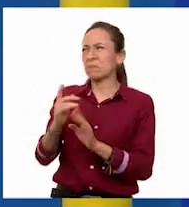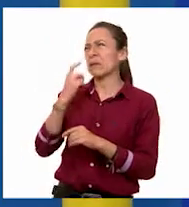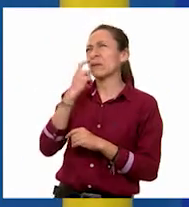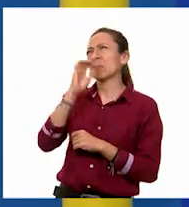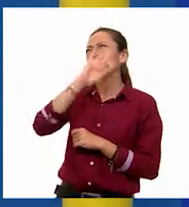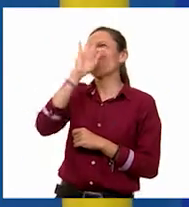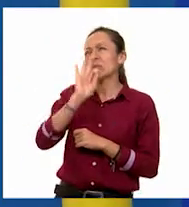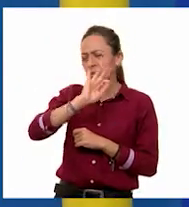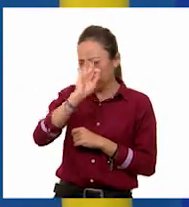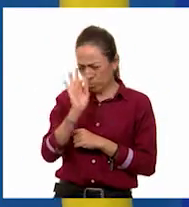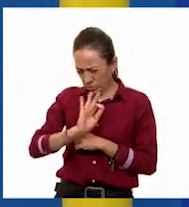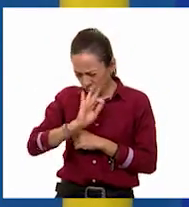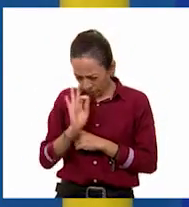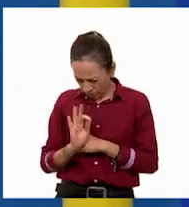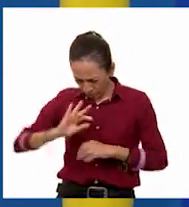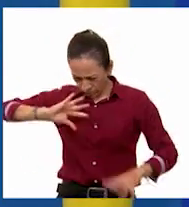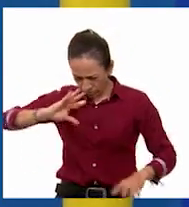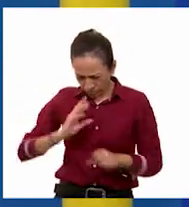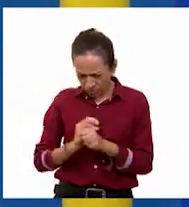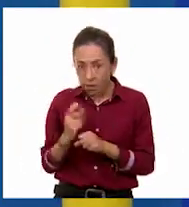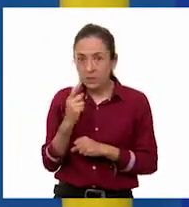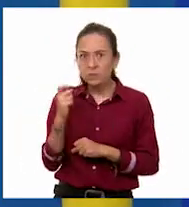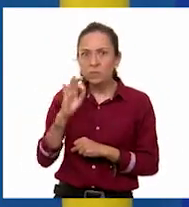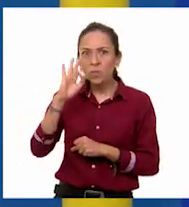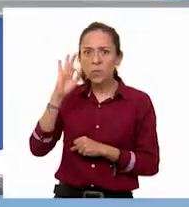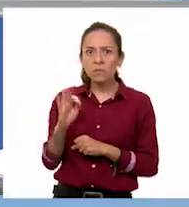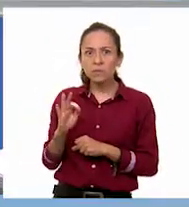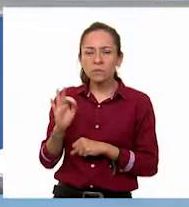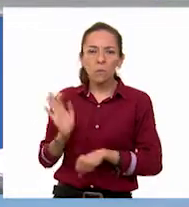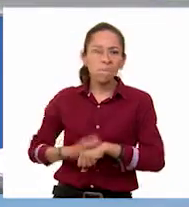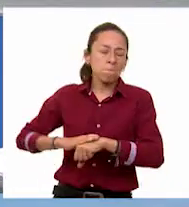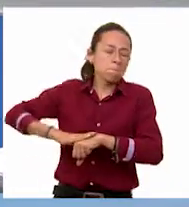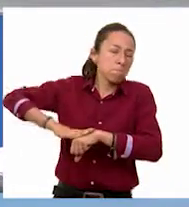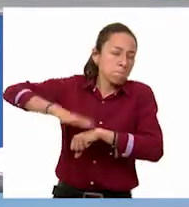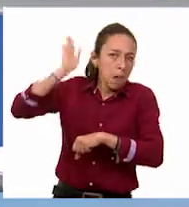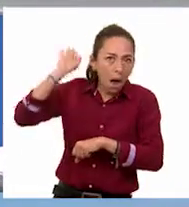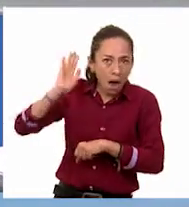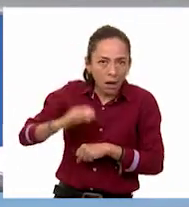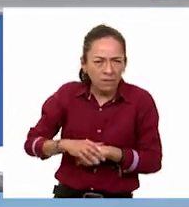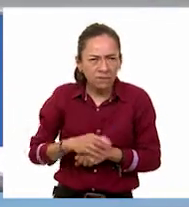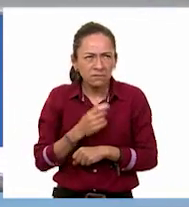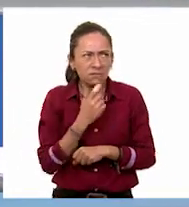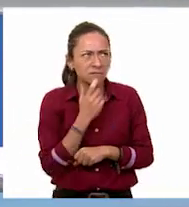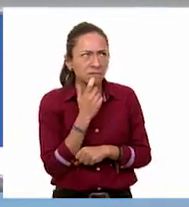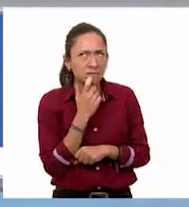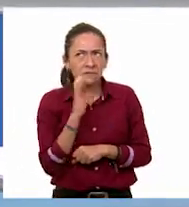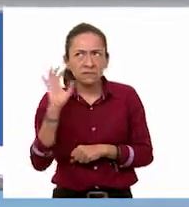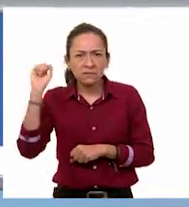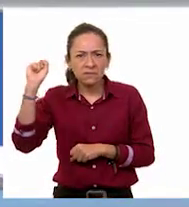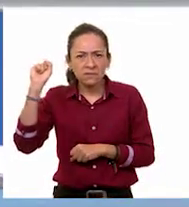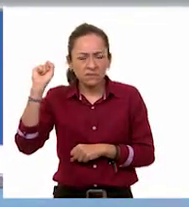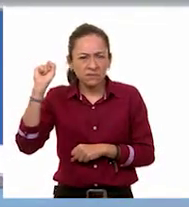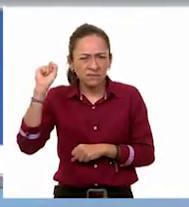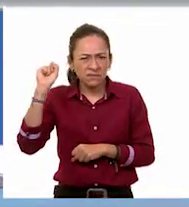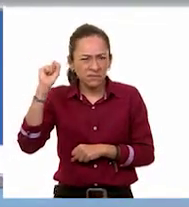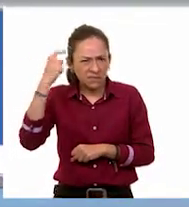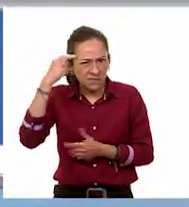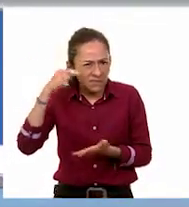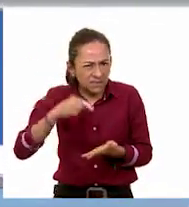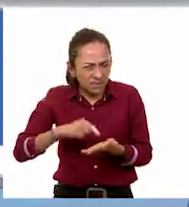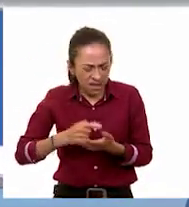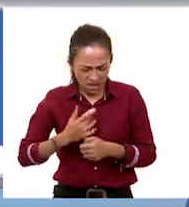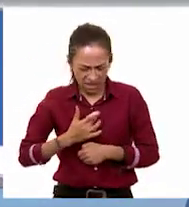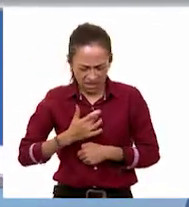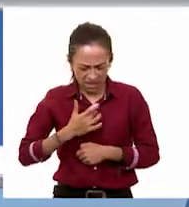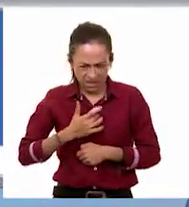sí sería más del 100%, ¿no? Pero creo que no podríamos sumar